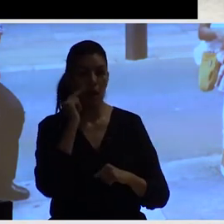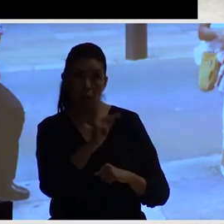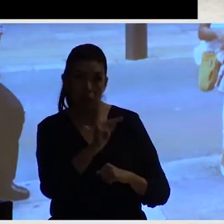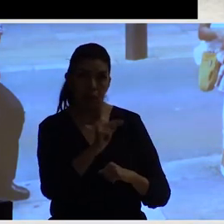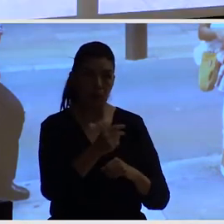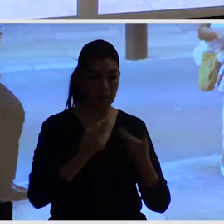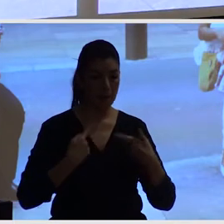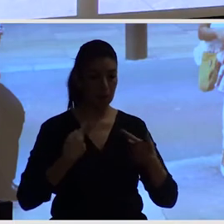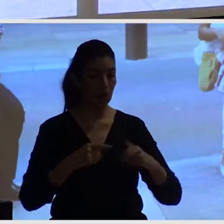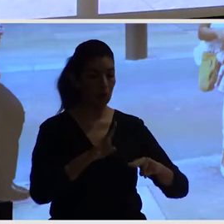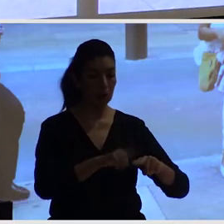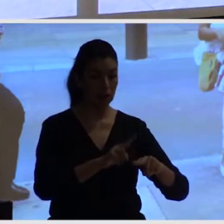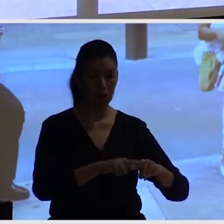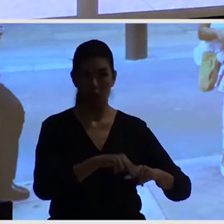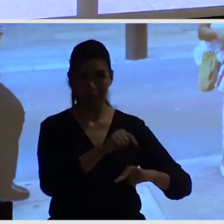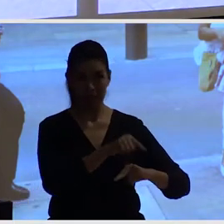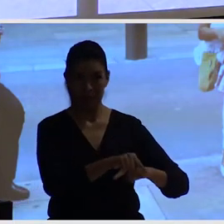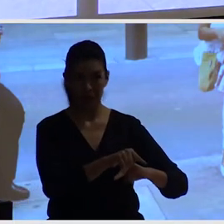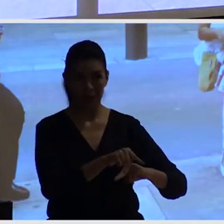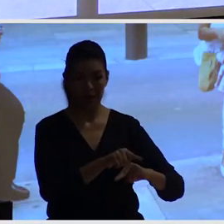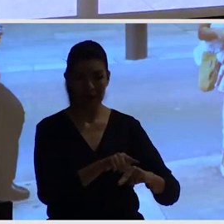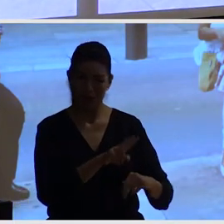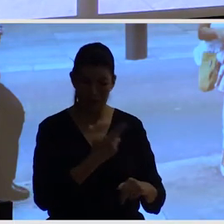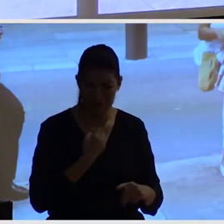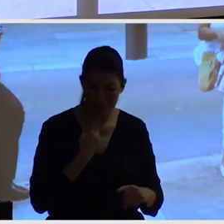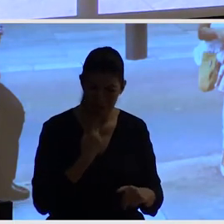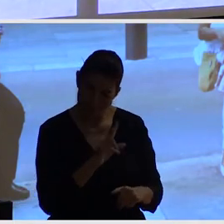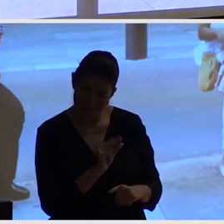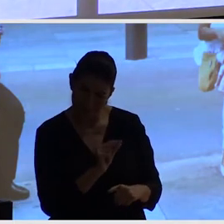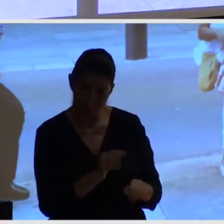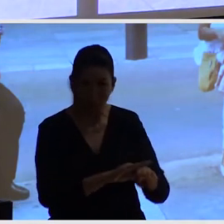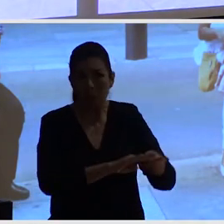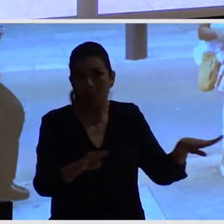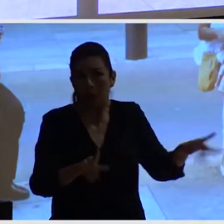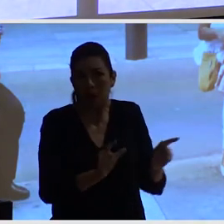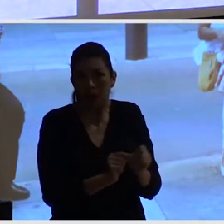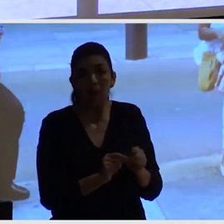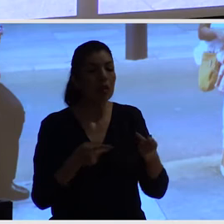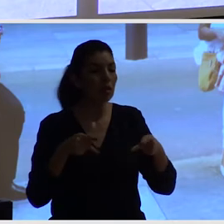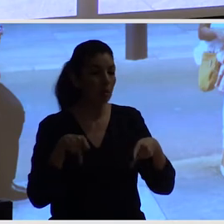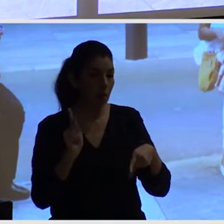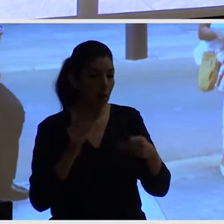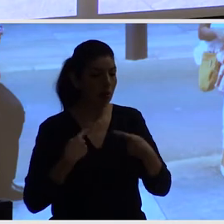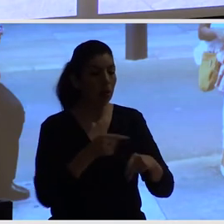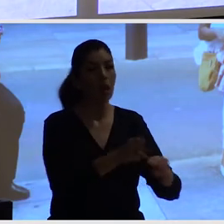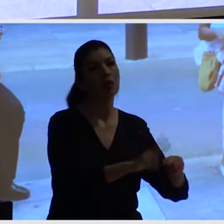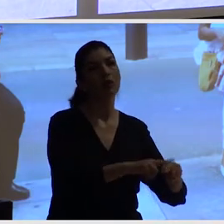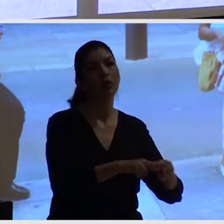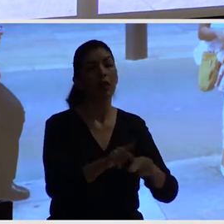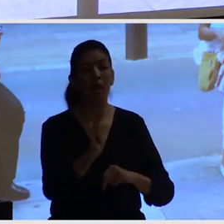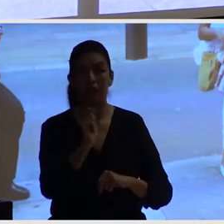indicación de la falta de un espacio para esta función. Y de cara a la